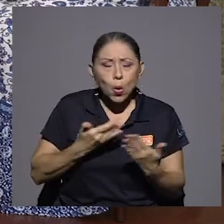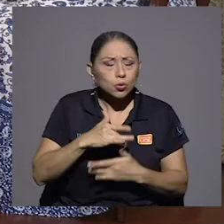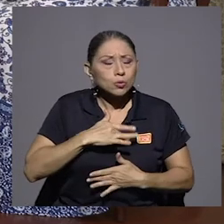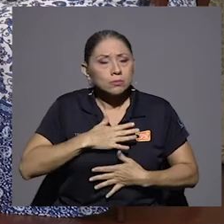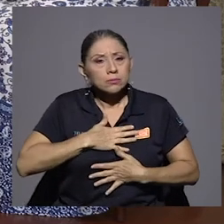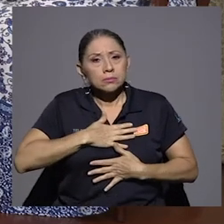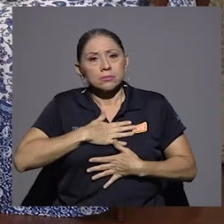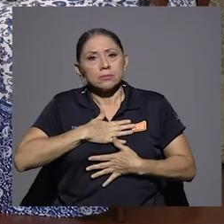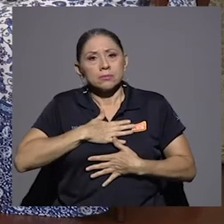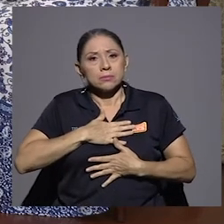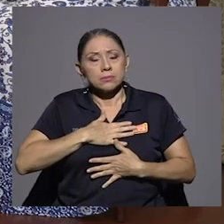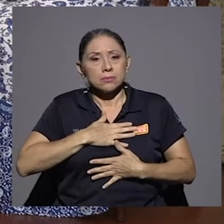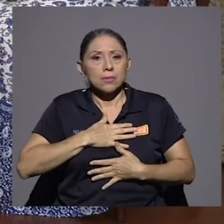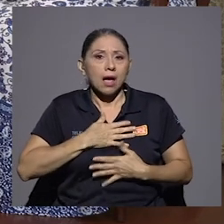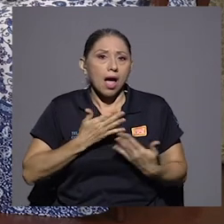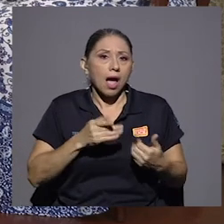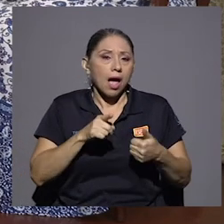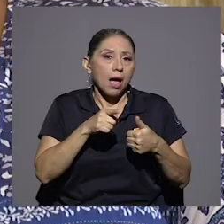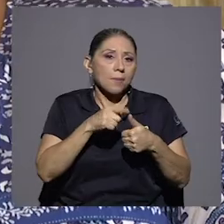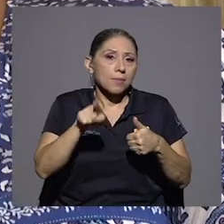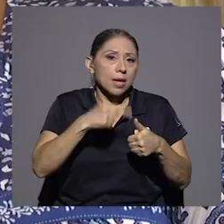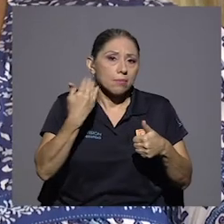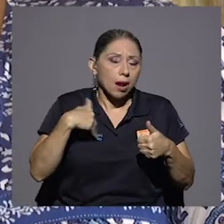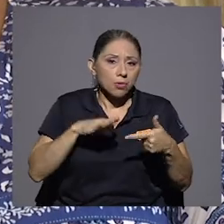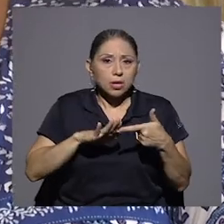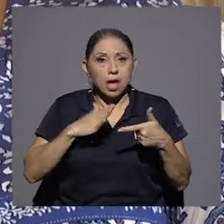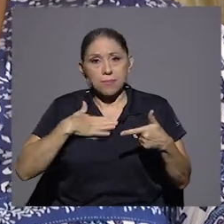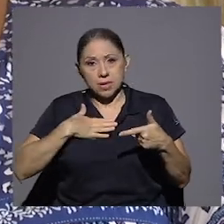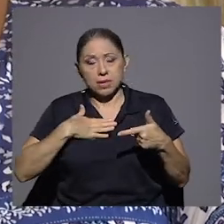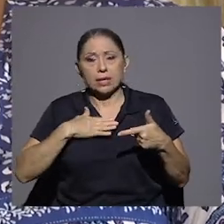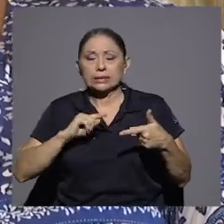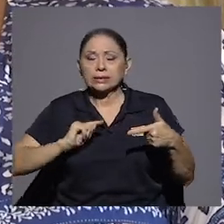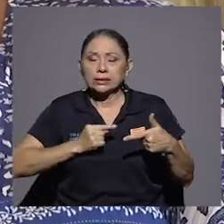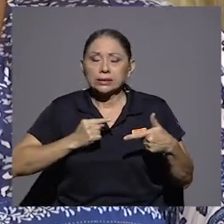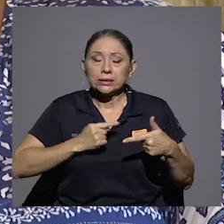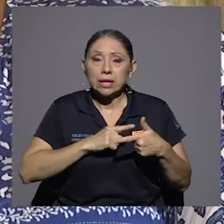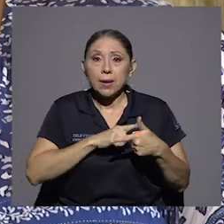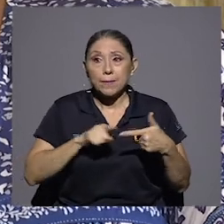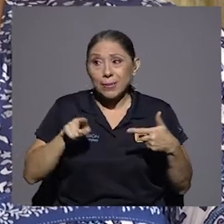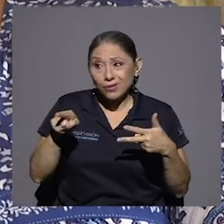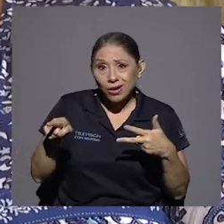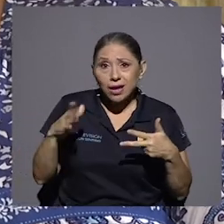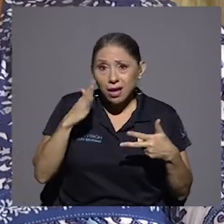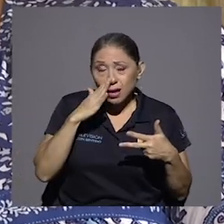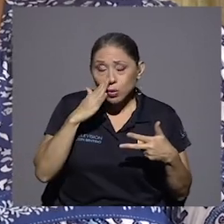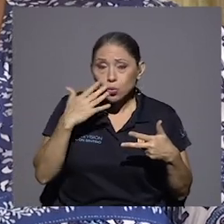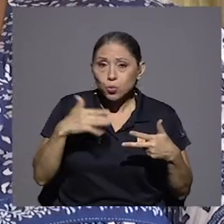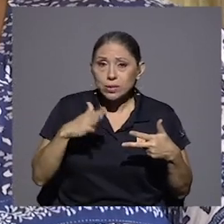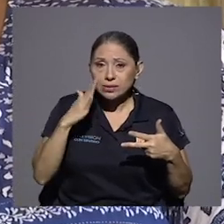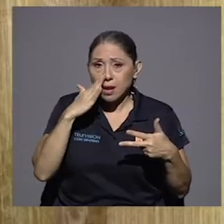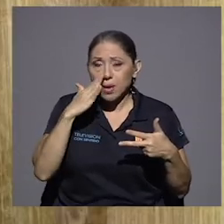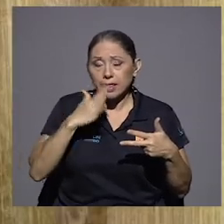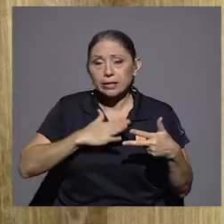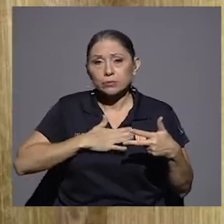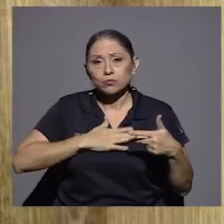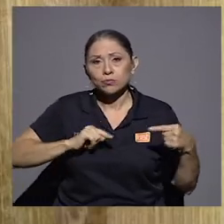a los dos hermanos o mi hermano y a mí pero a ella pues es la madre pues